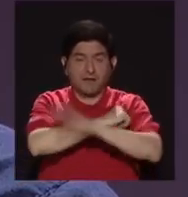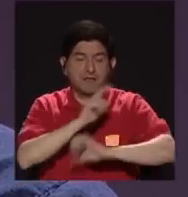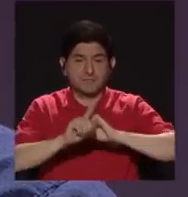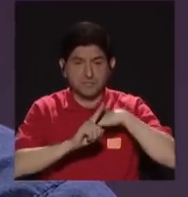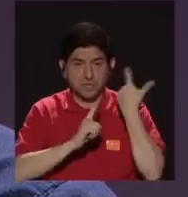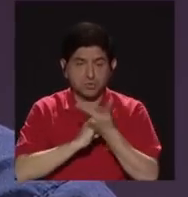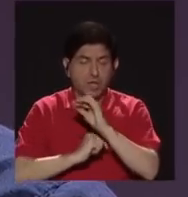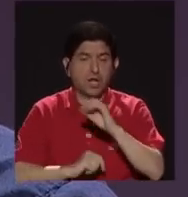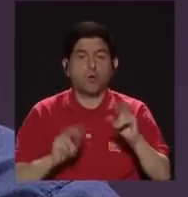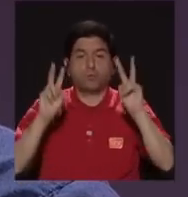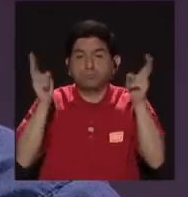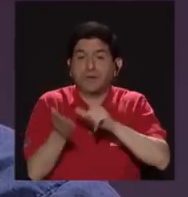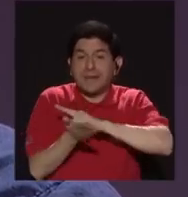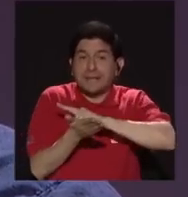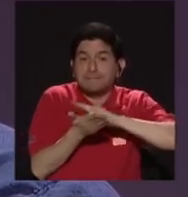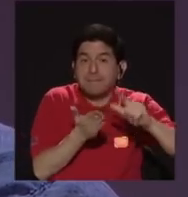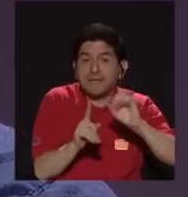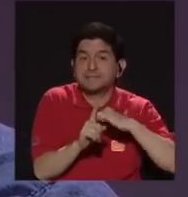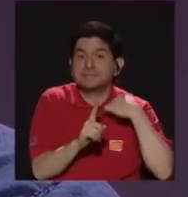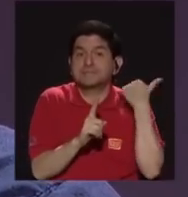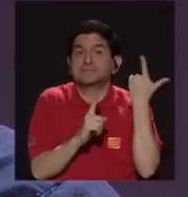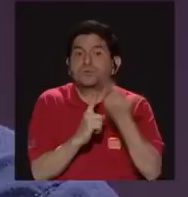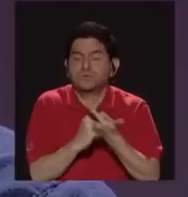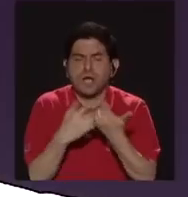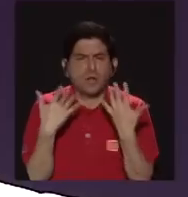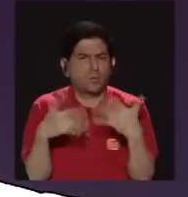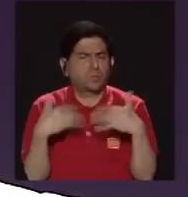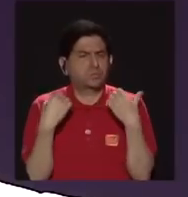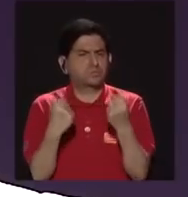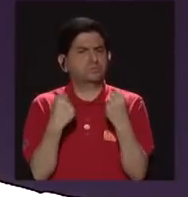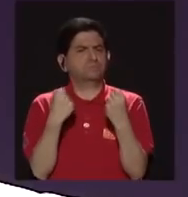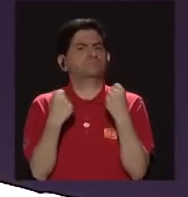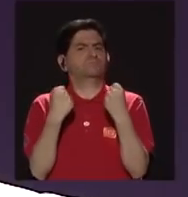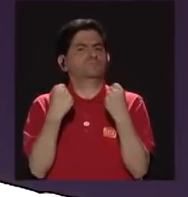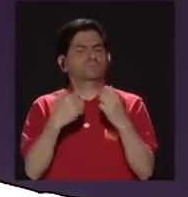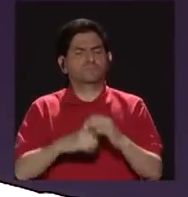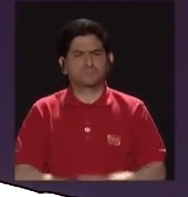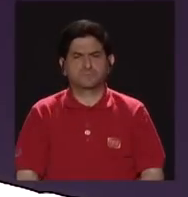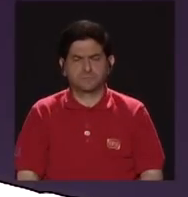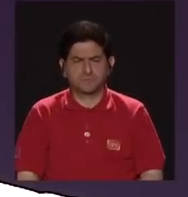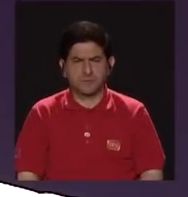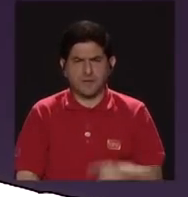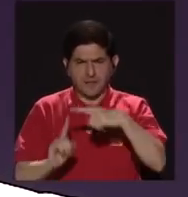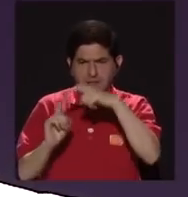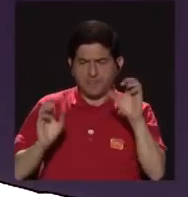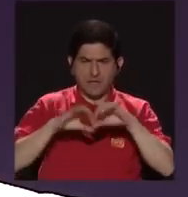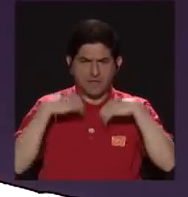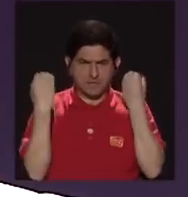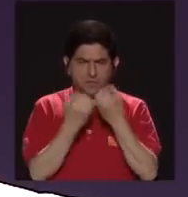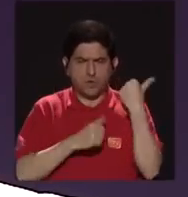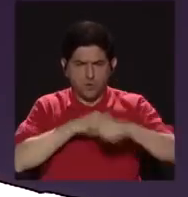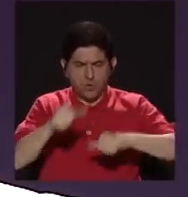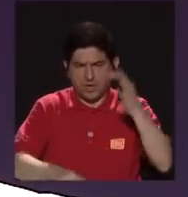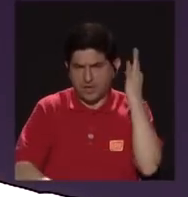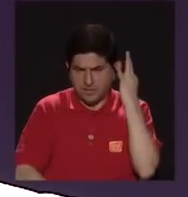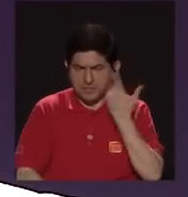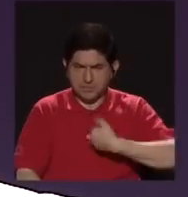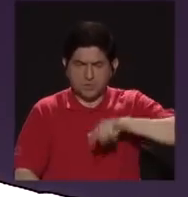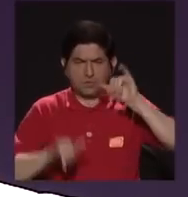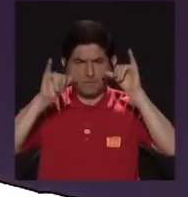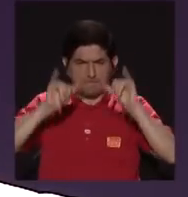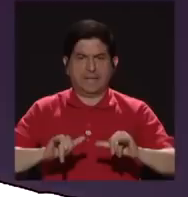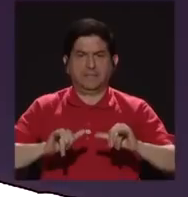incluso la limpieza social es fuertísimo. Desde las organizaciones feministas sostenemos